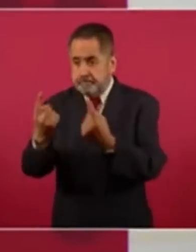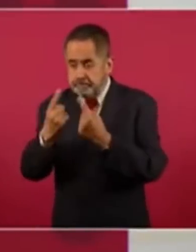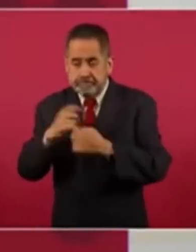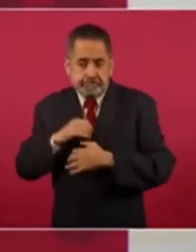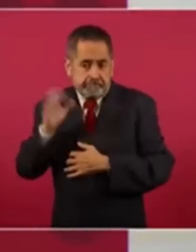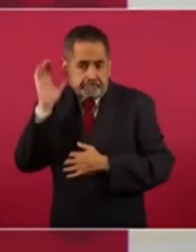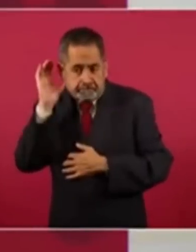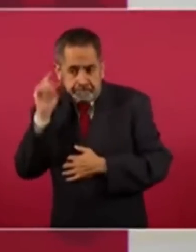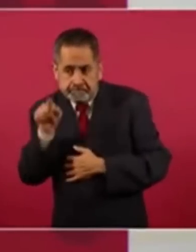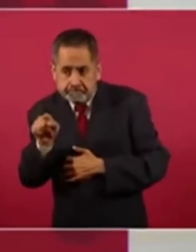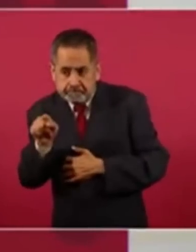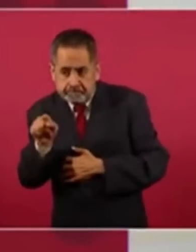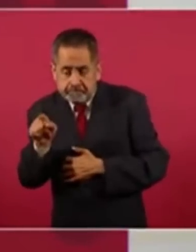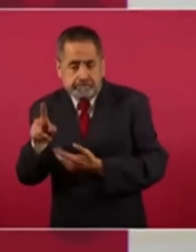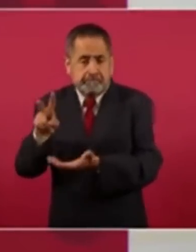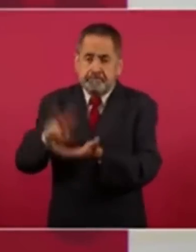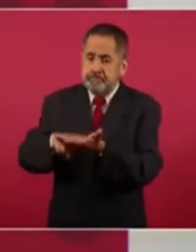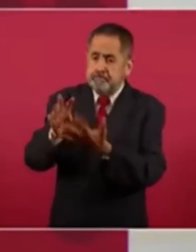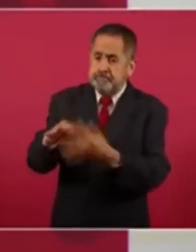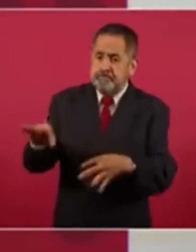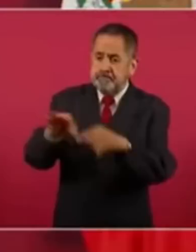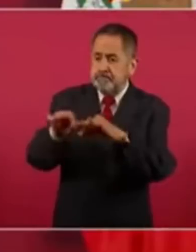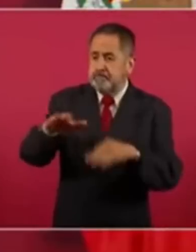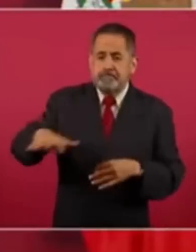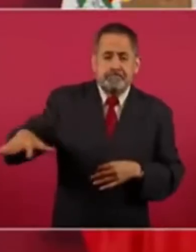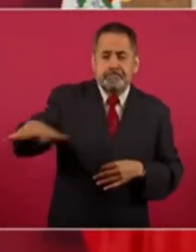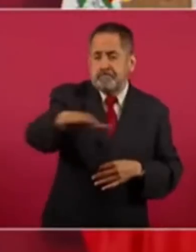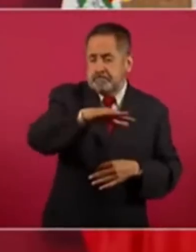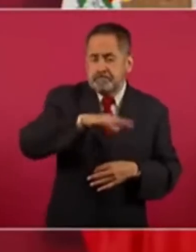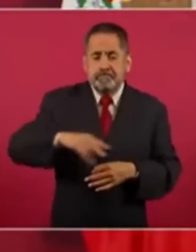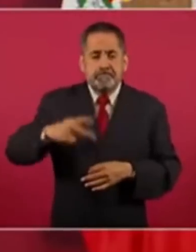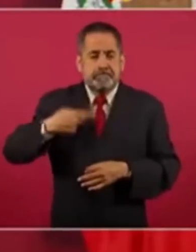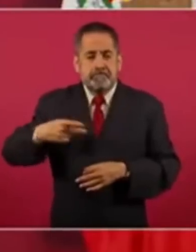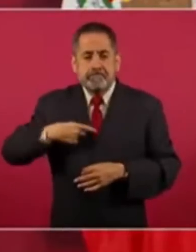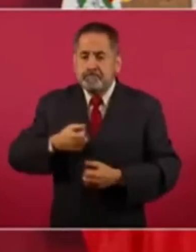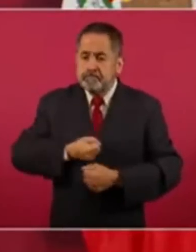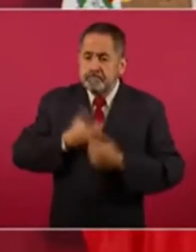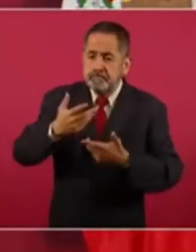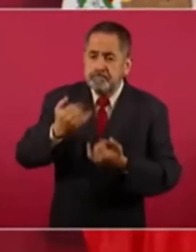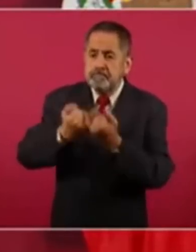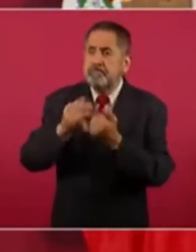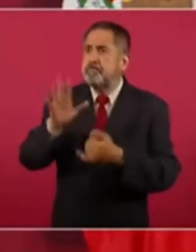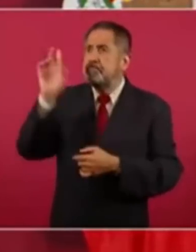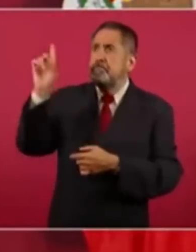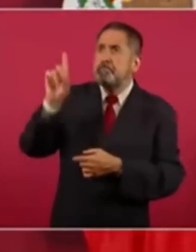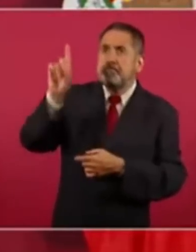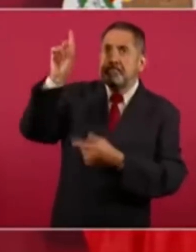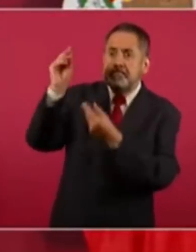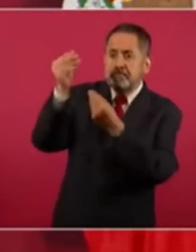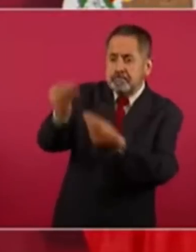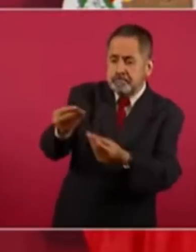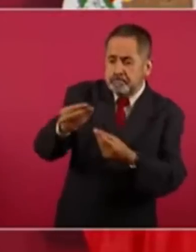la voz del pueblo es la voz de Dios y es la voz de la historia.